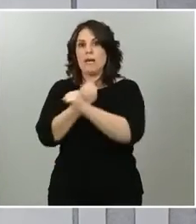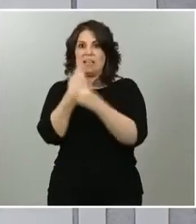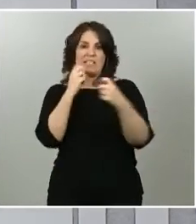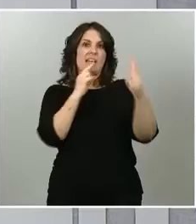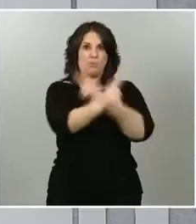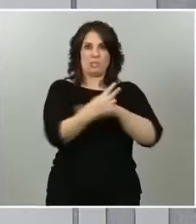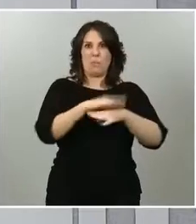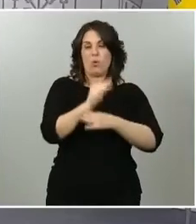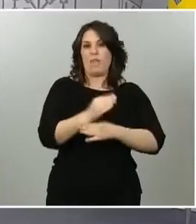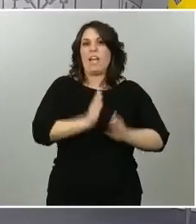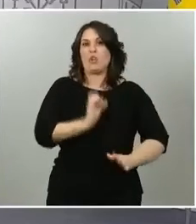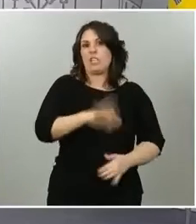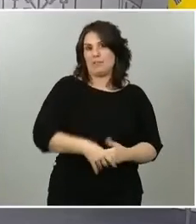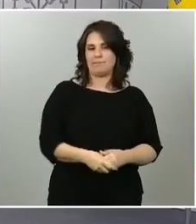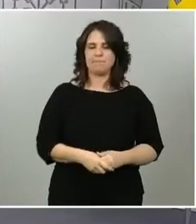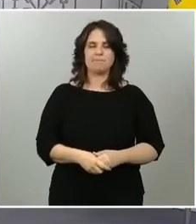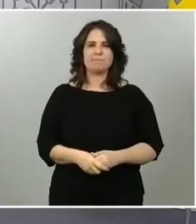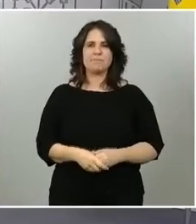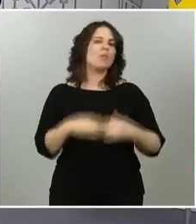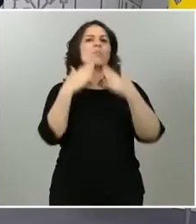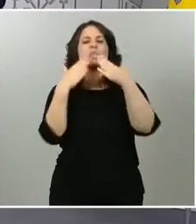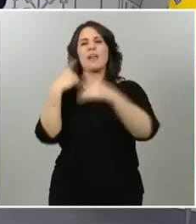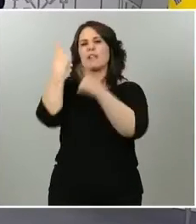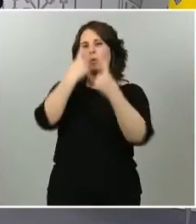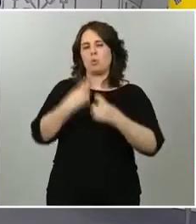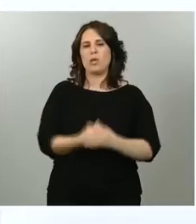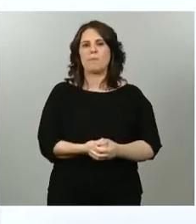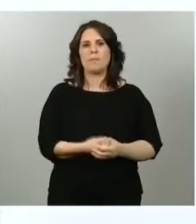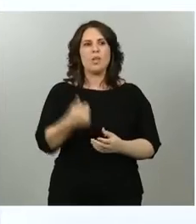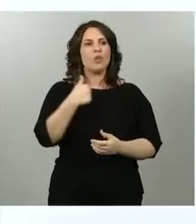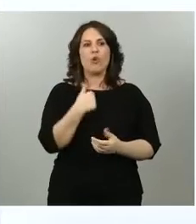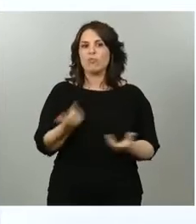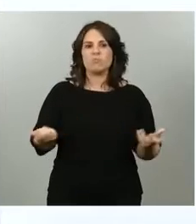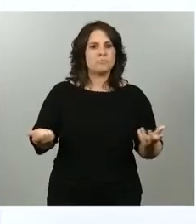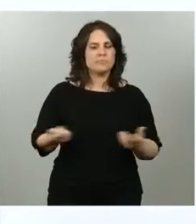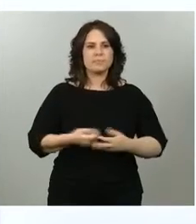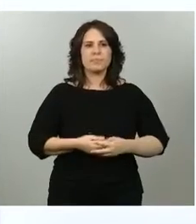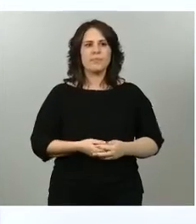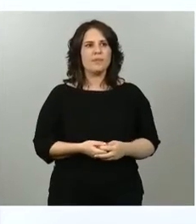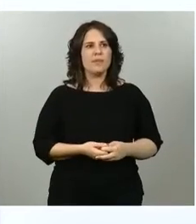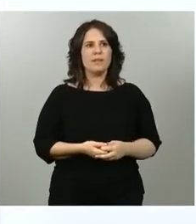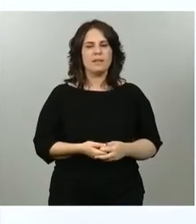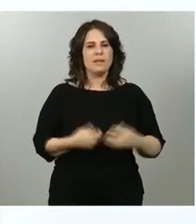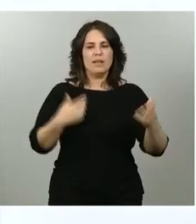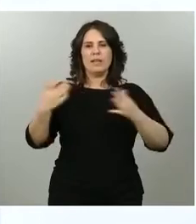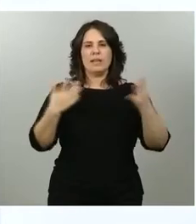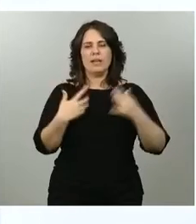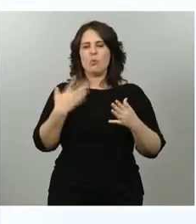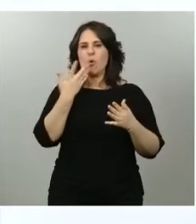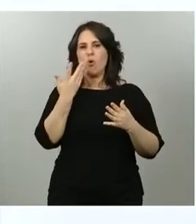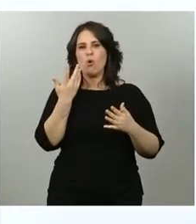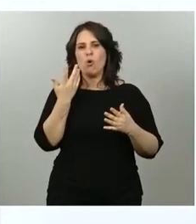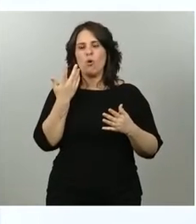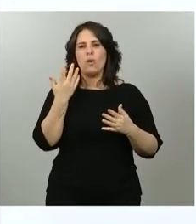familiar. Muchas gracias, Gustavo, por su pregunta. A yo no voy a entrar con ningún tipo de reproche ni de